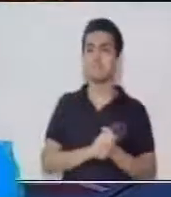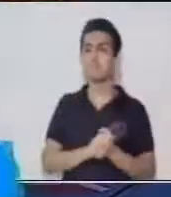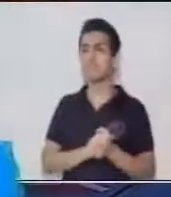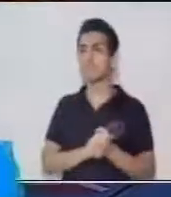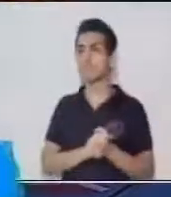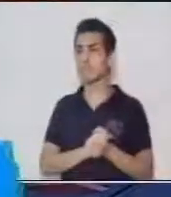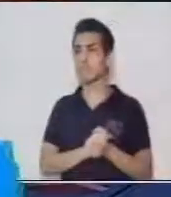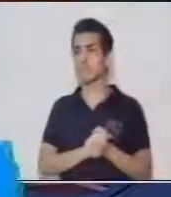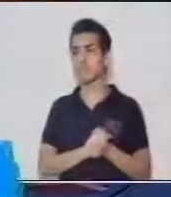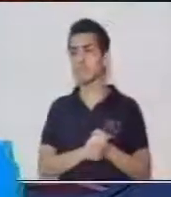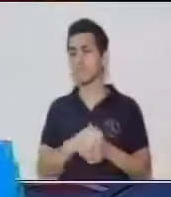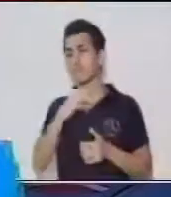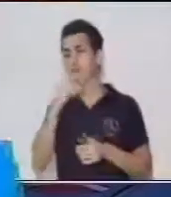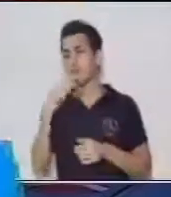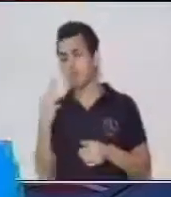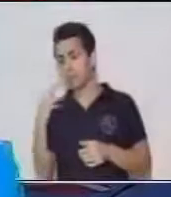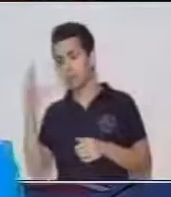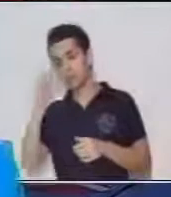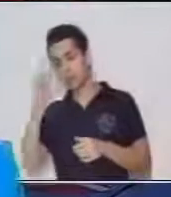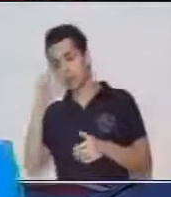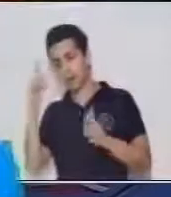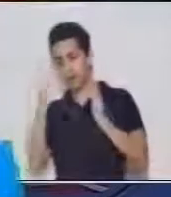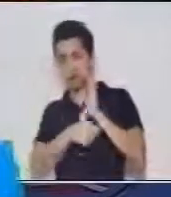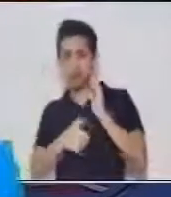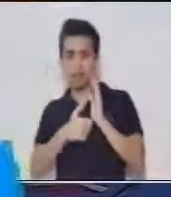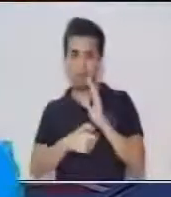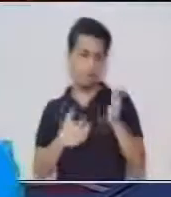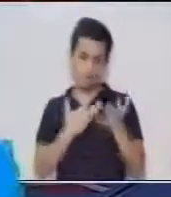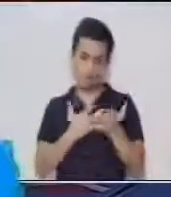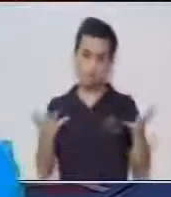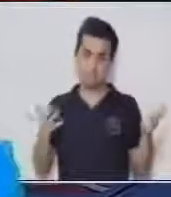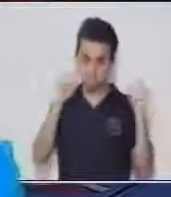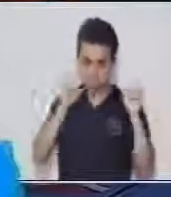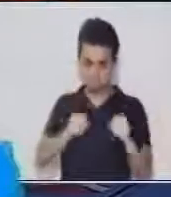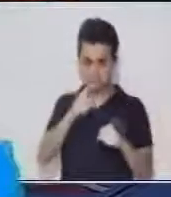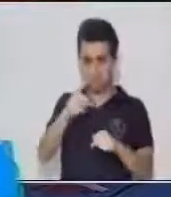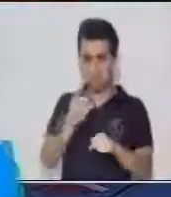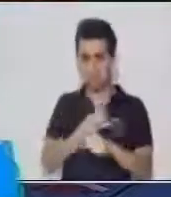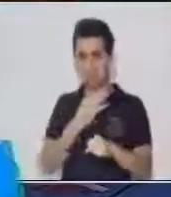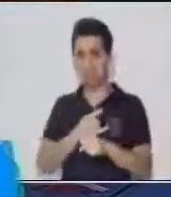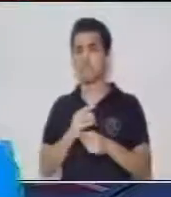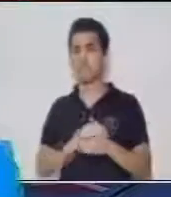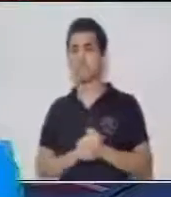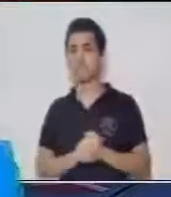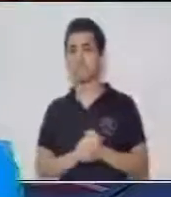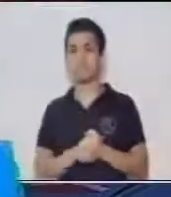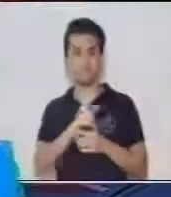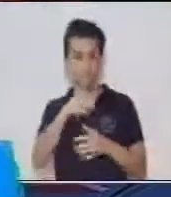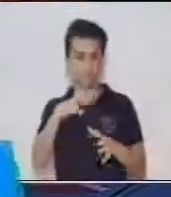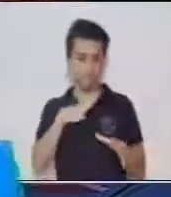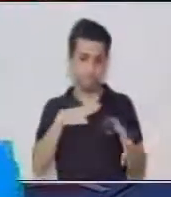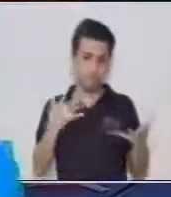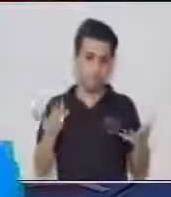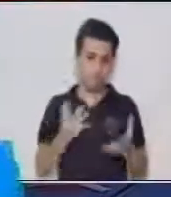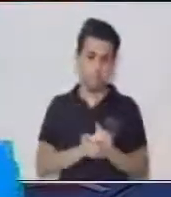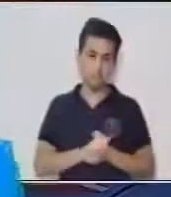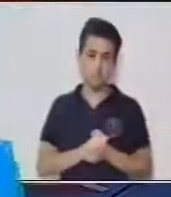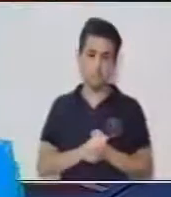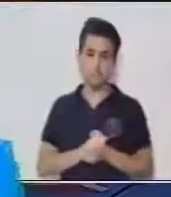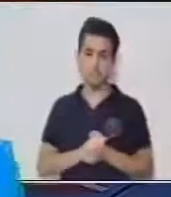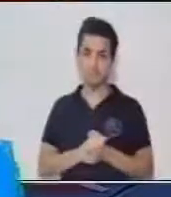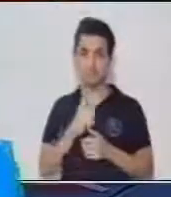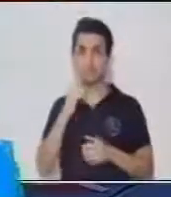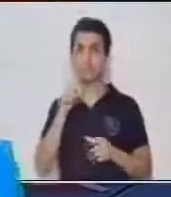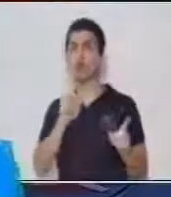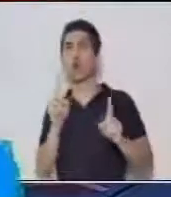rojo, amarillo, anaranjado, uno de los tres puede utilizar. Las herramientas las tiene. No es de poner una